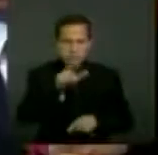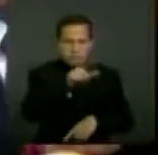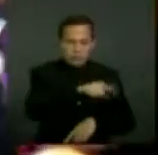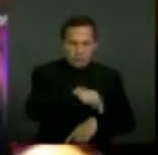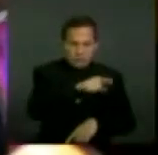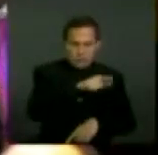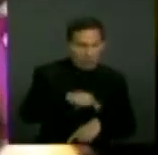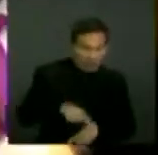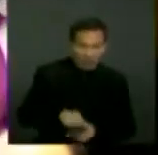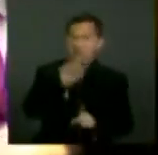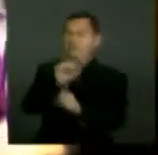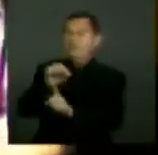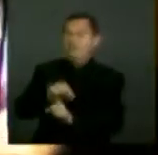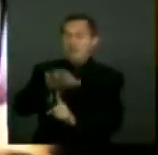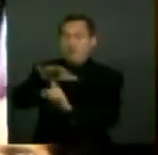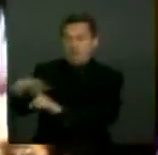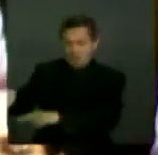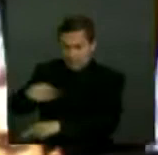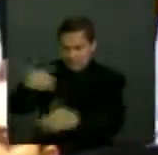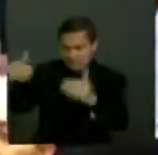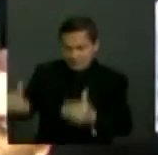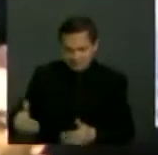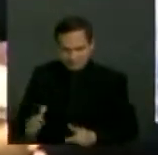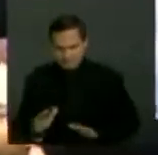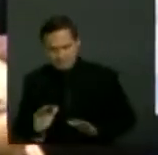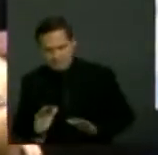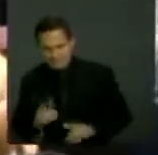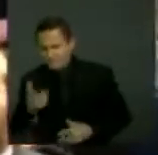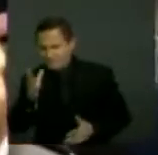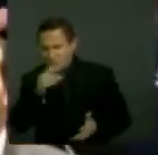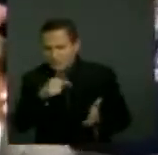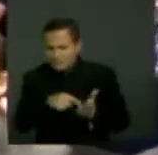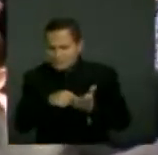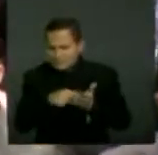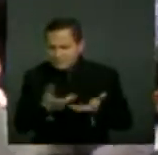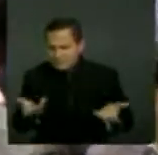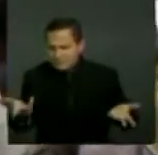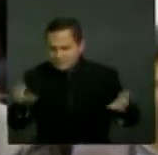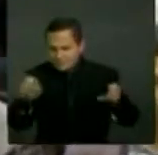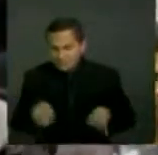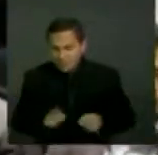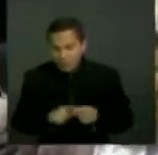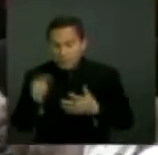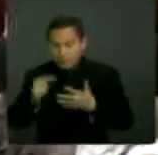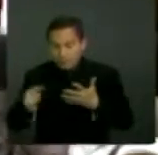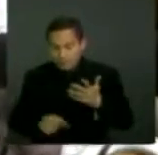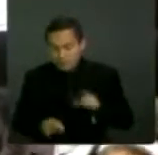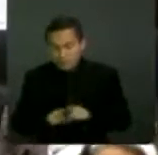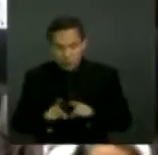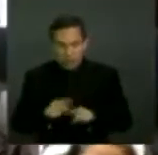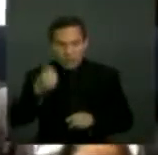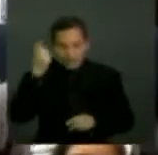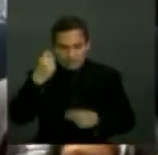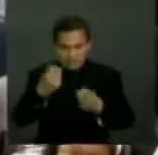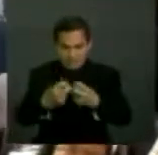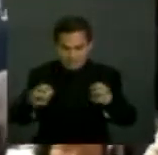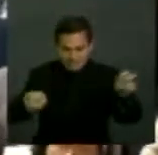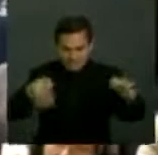discapacidad. Y a pesar de que sí reconocemos que se cumplen los elementos de la omisión legislativa relativa,